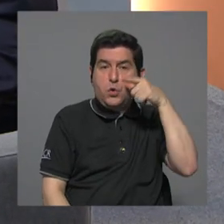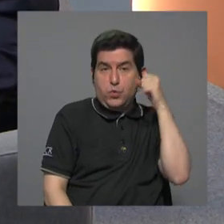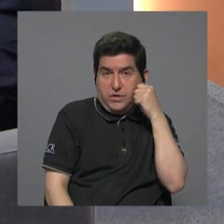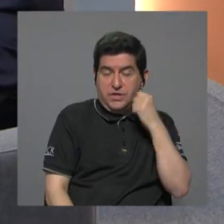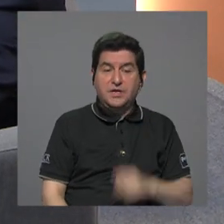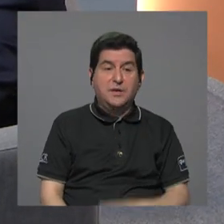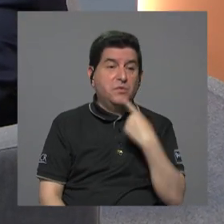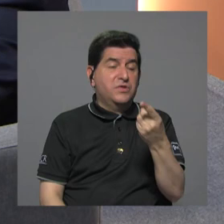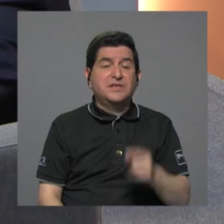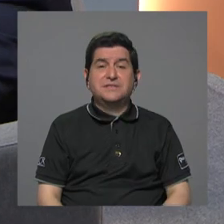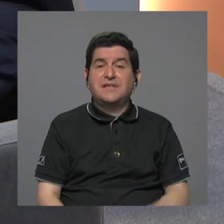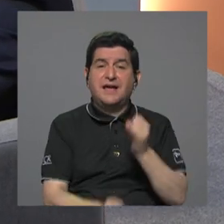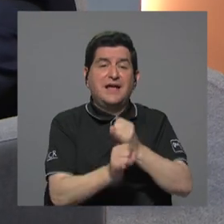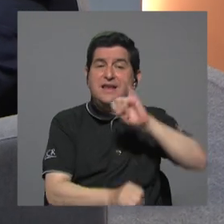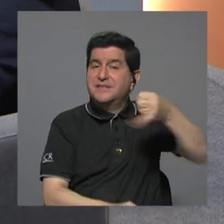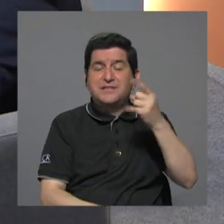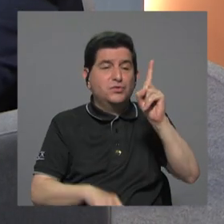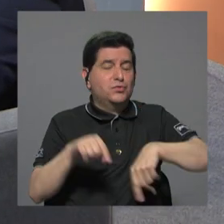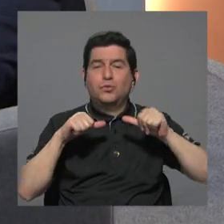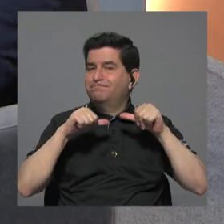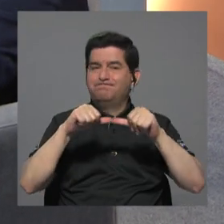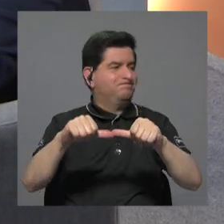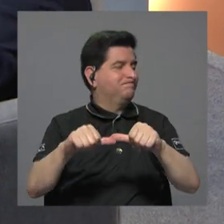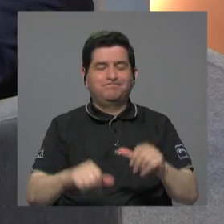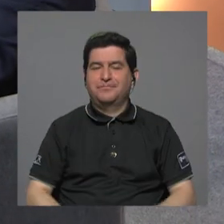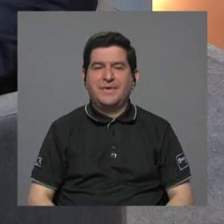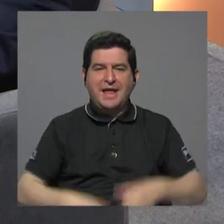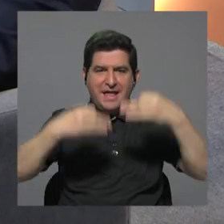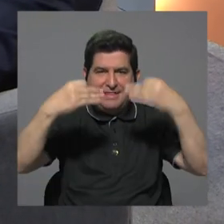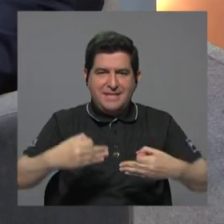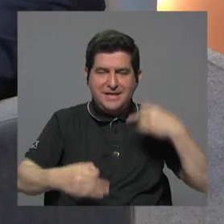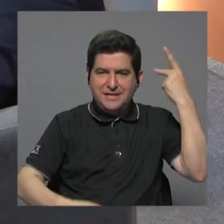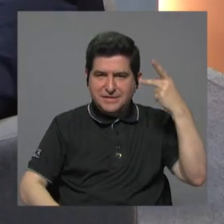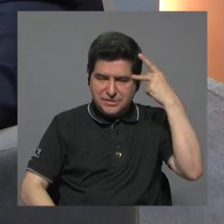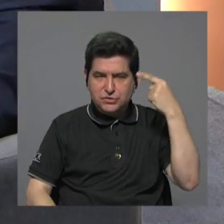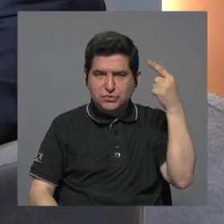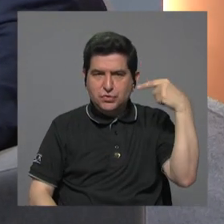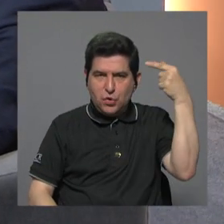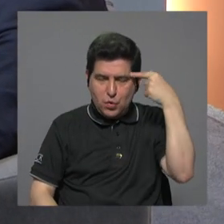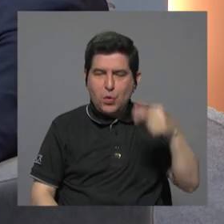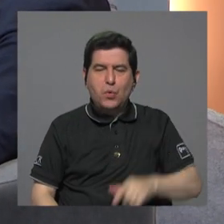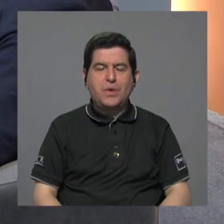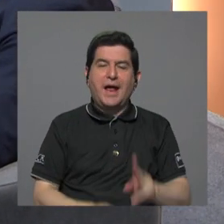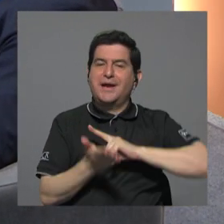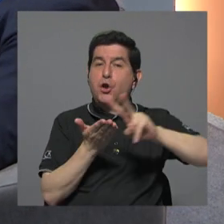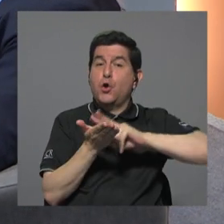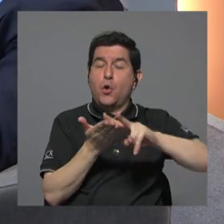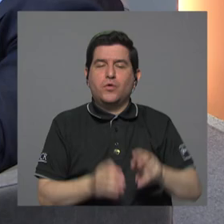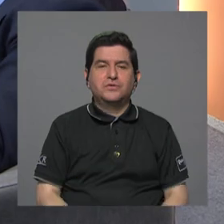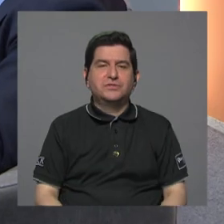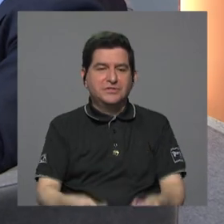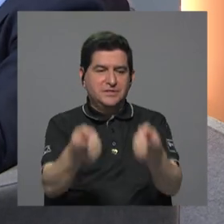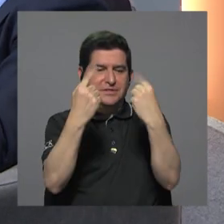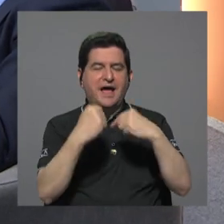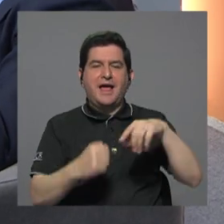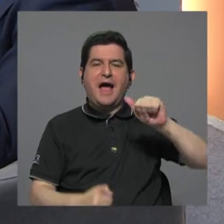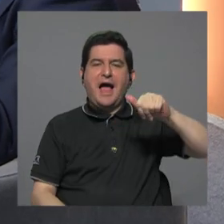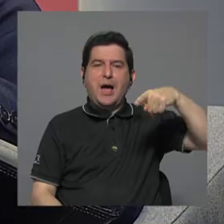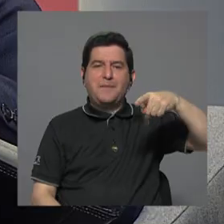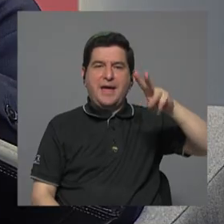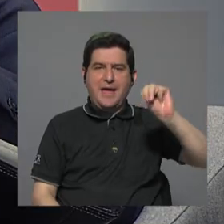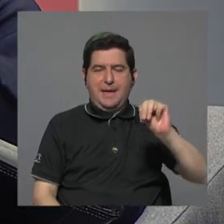dice que Javdeba es inviable entonces aquí hay una decisión política que tomaron los gobiernos de liberación nacional y fue traer a APM Terminals